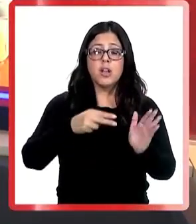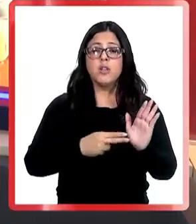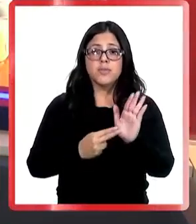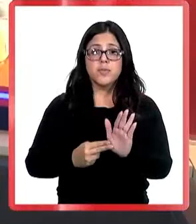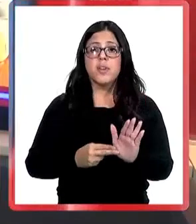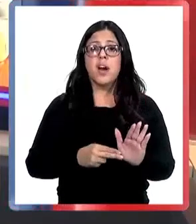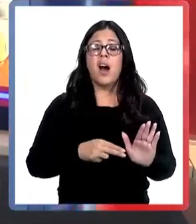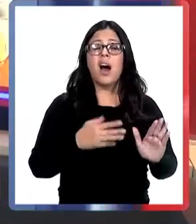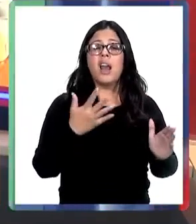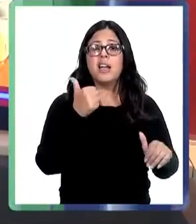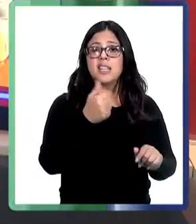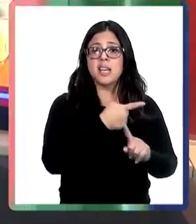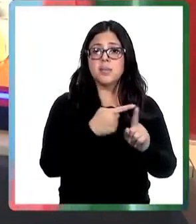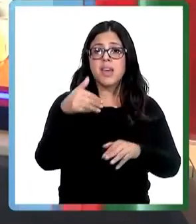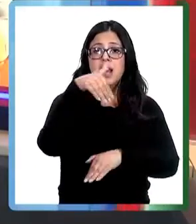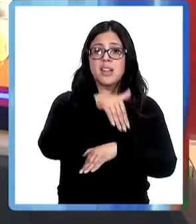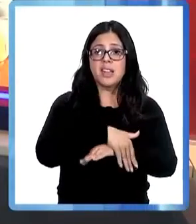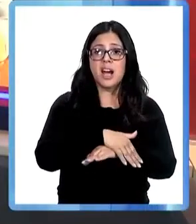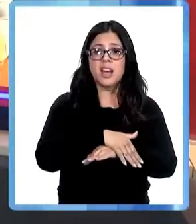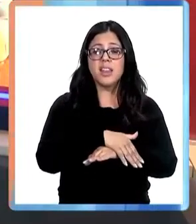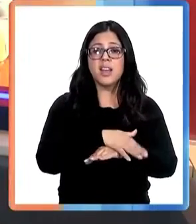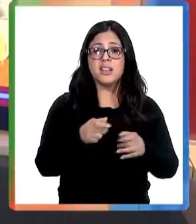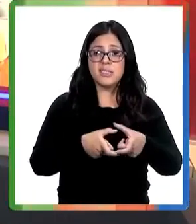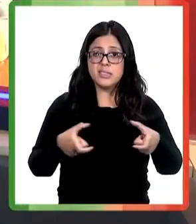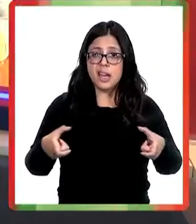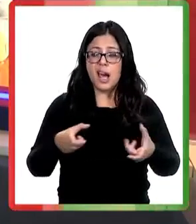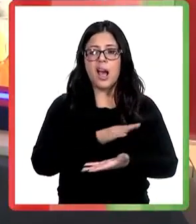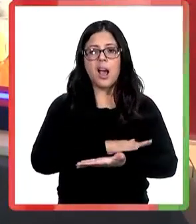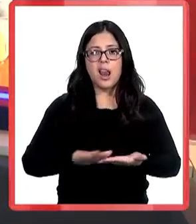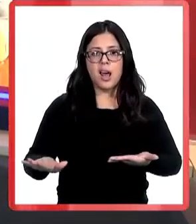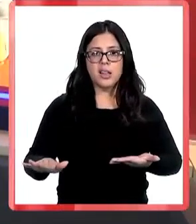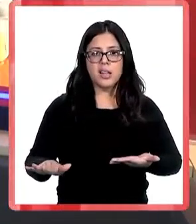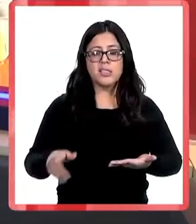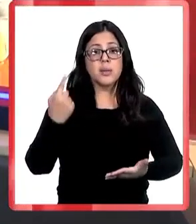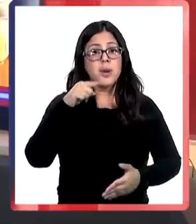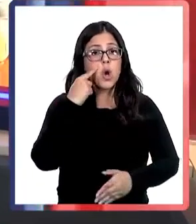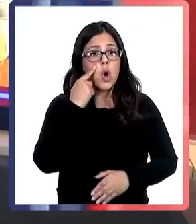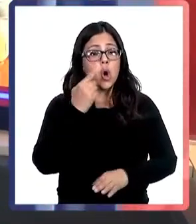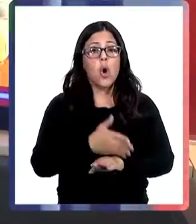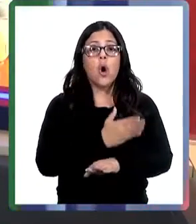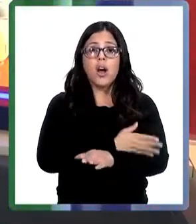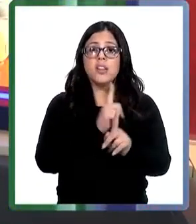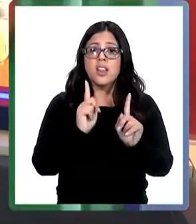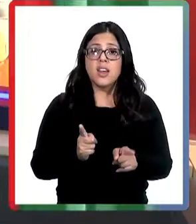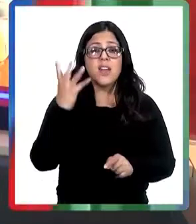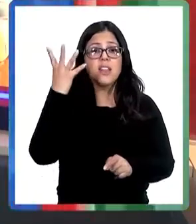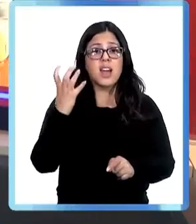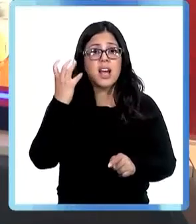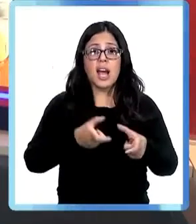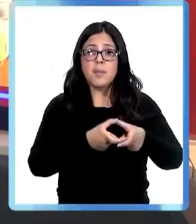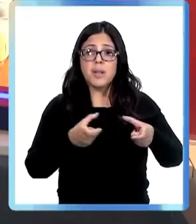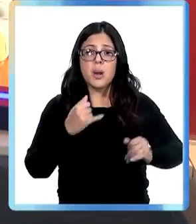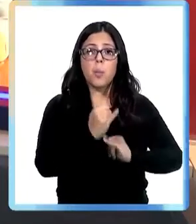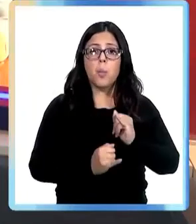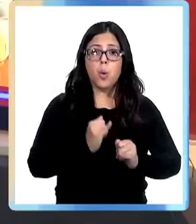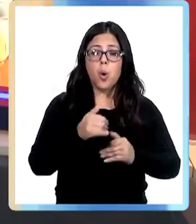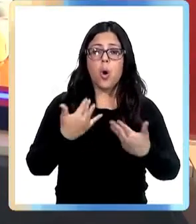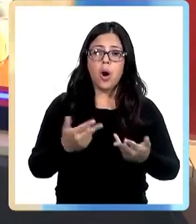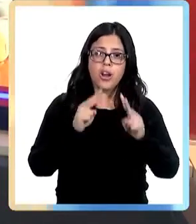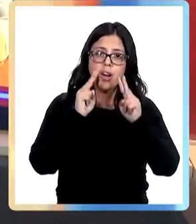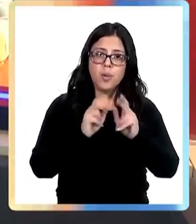comenzará a las 18.30 horas y la entrada es completamente gratuita pero antes hay que descargar la invitación por internet